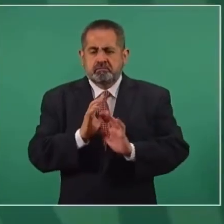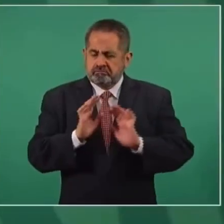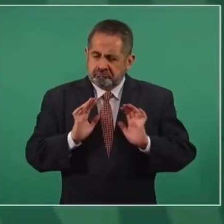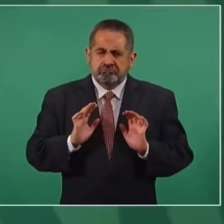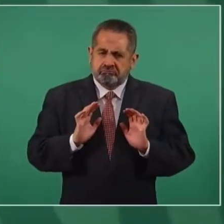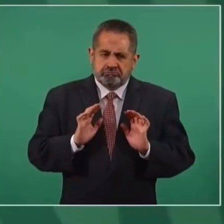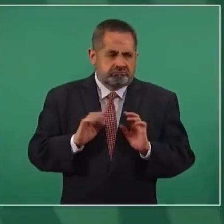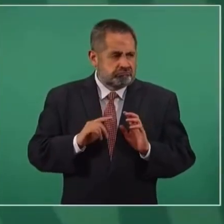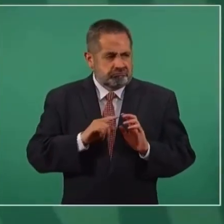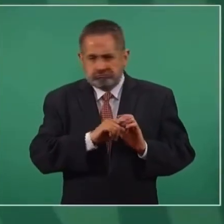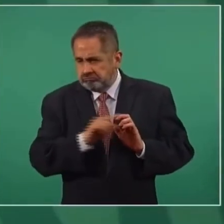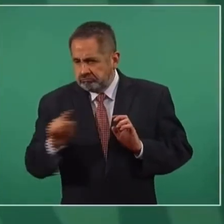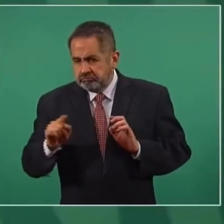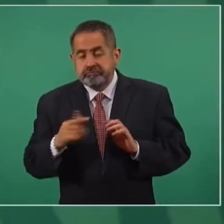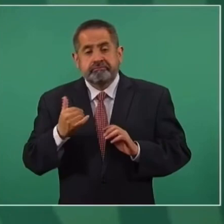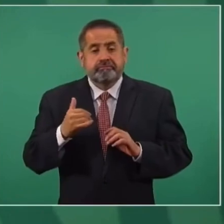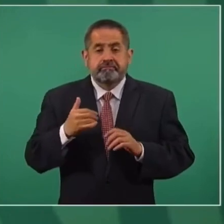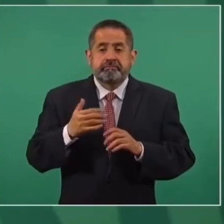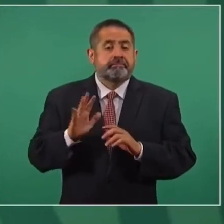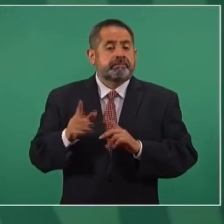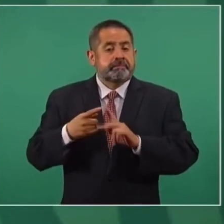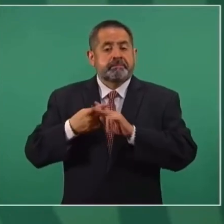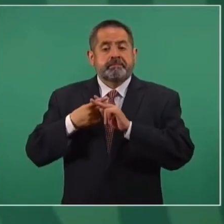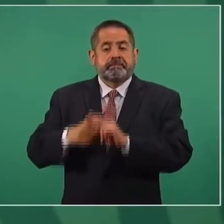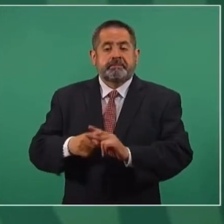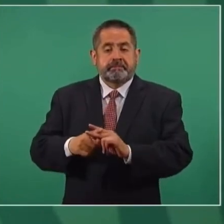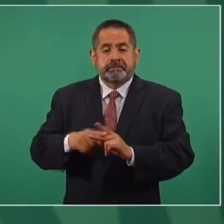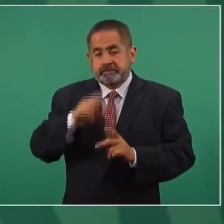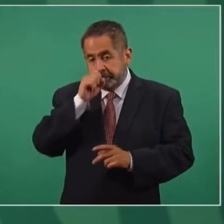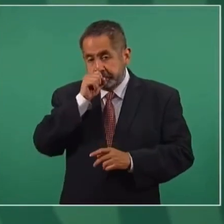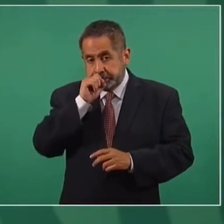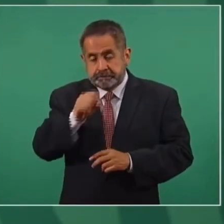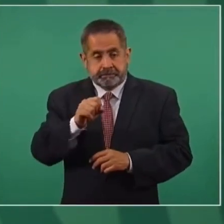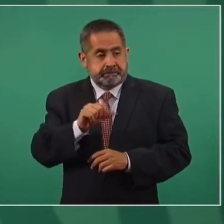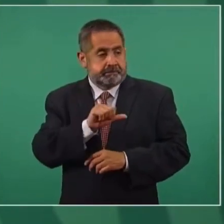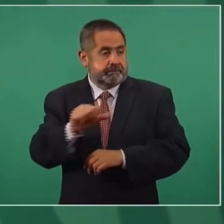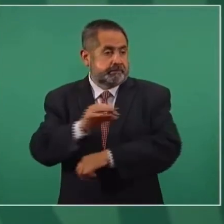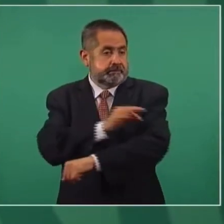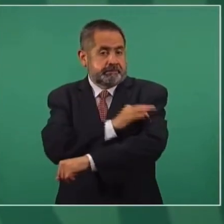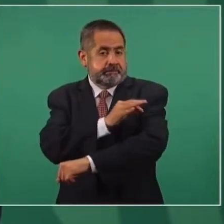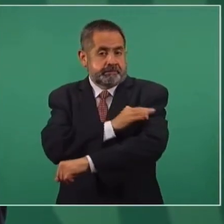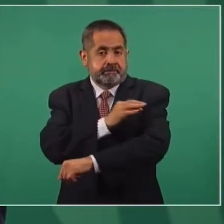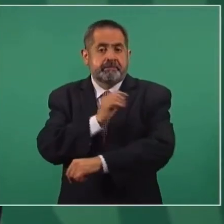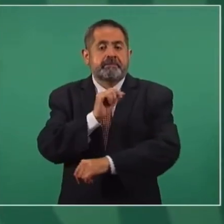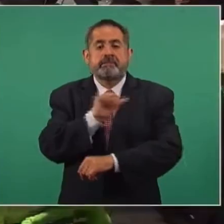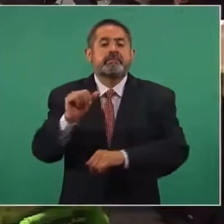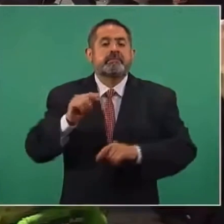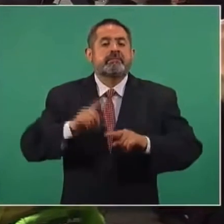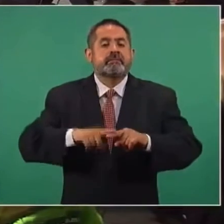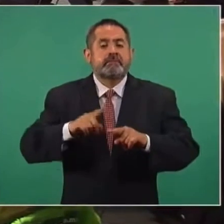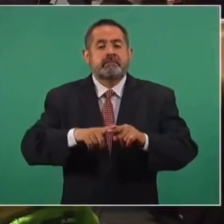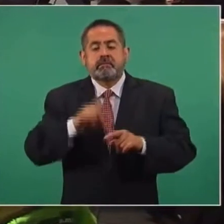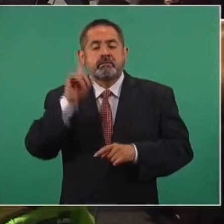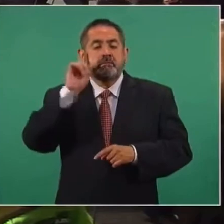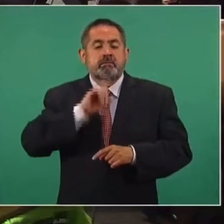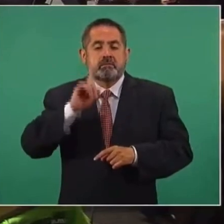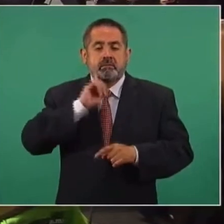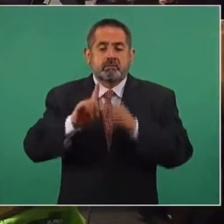se inició la vacunación a mujeres